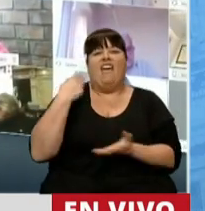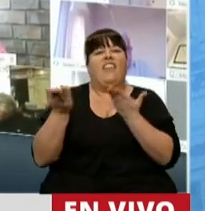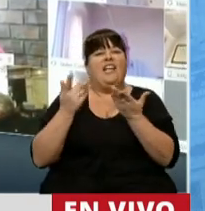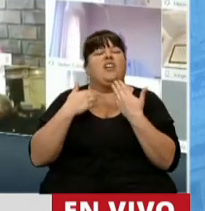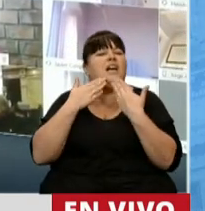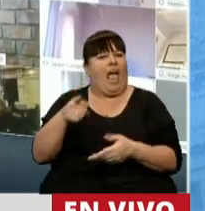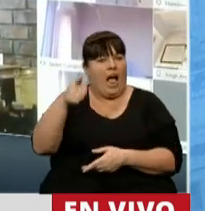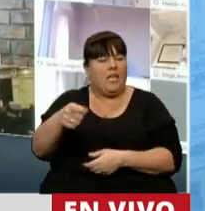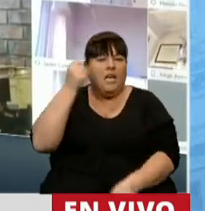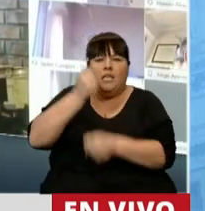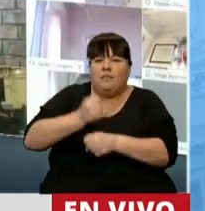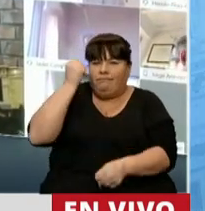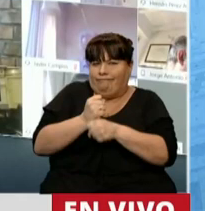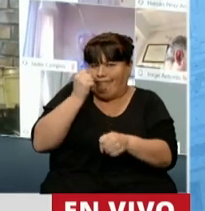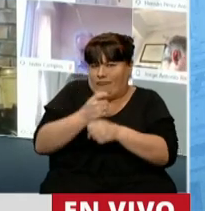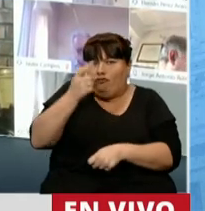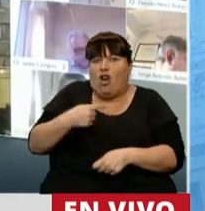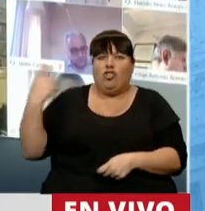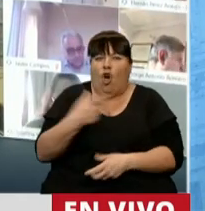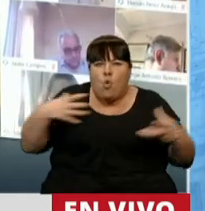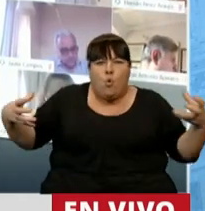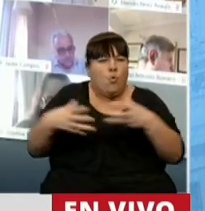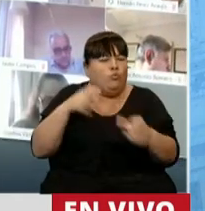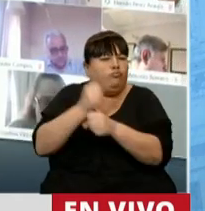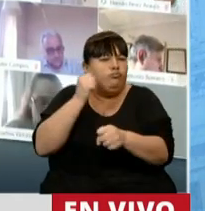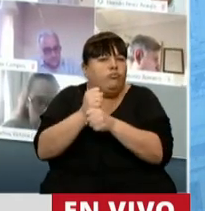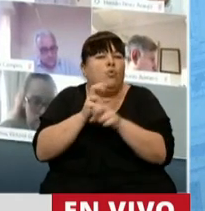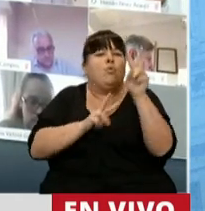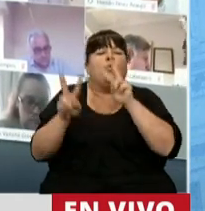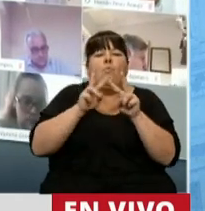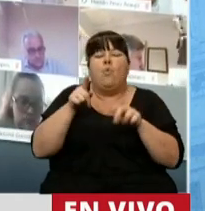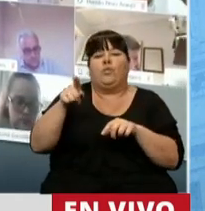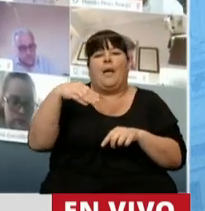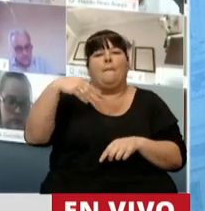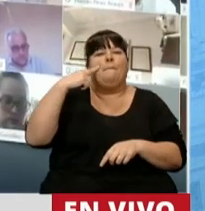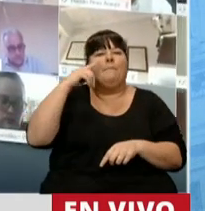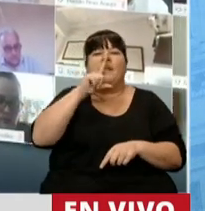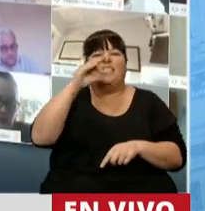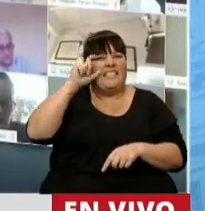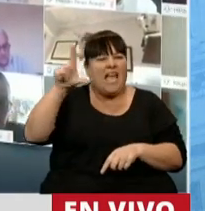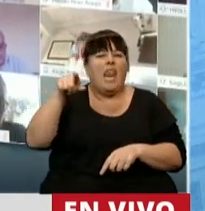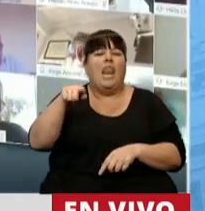asesores, que estuvo trabajando muchísimo con todos nosotros para tratar, Guillermo Mitchell,